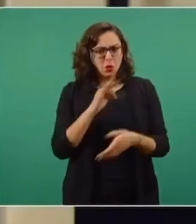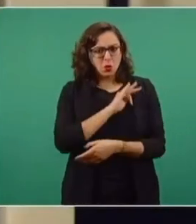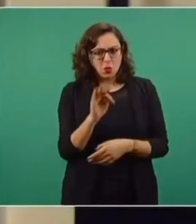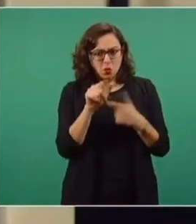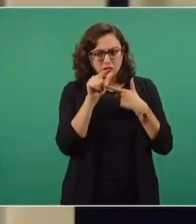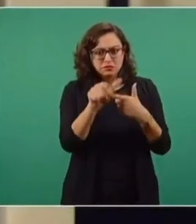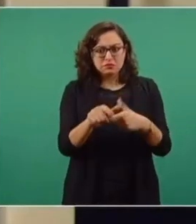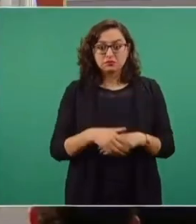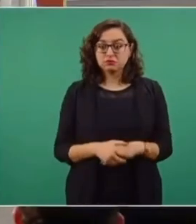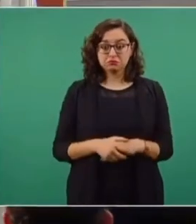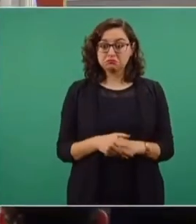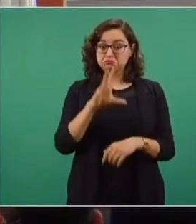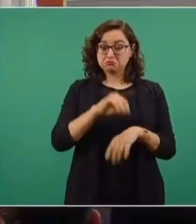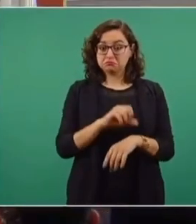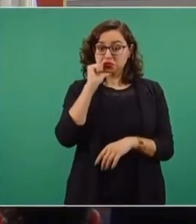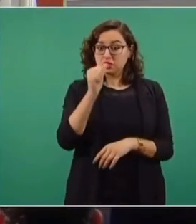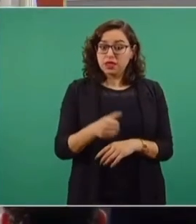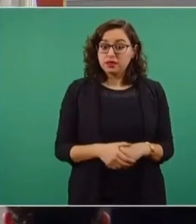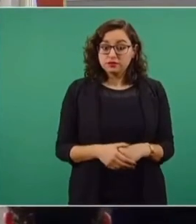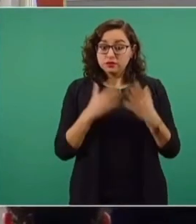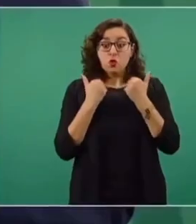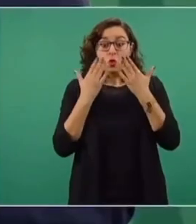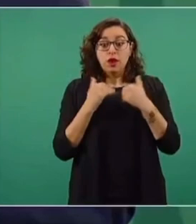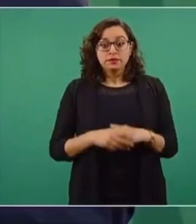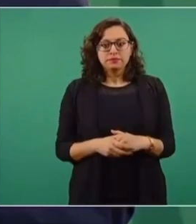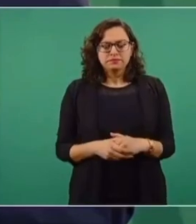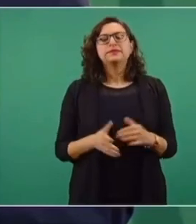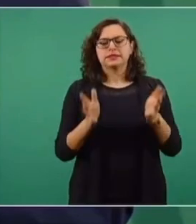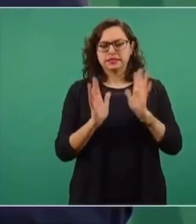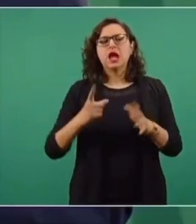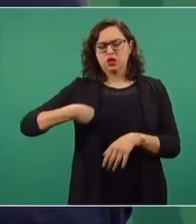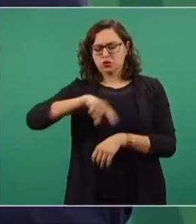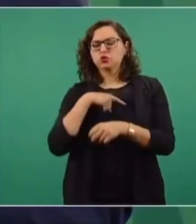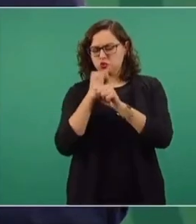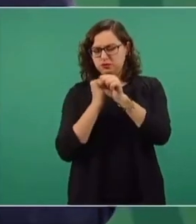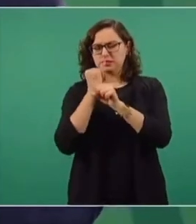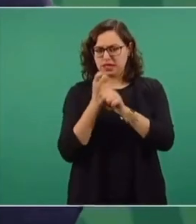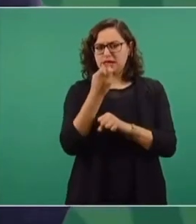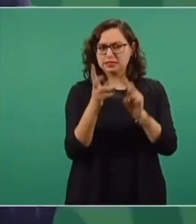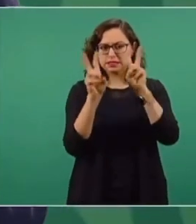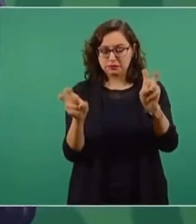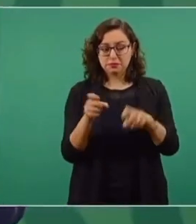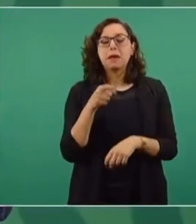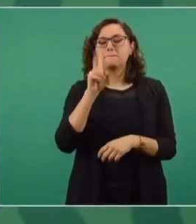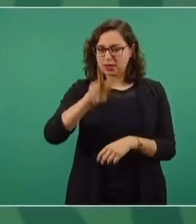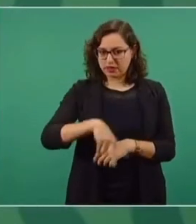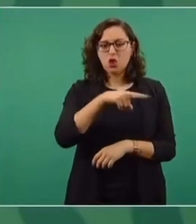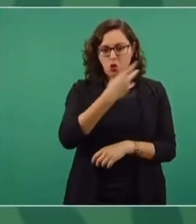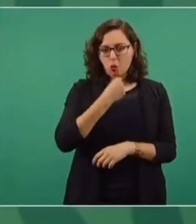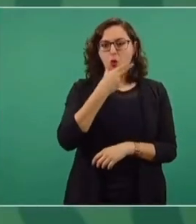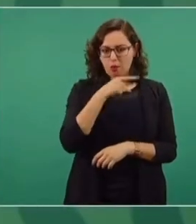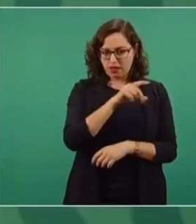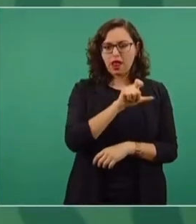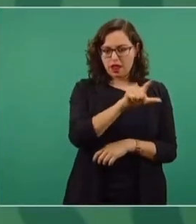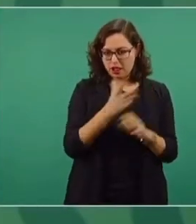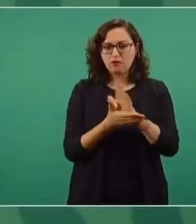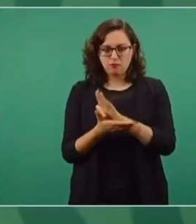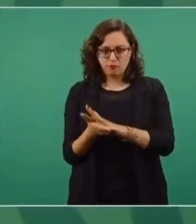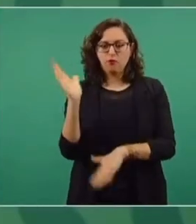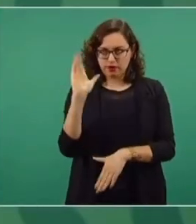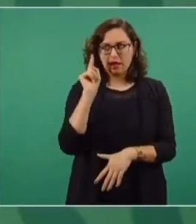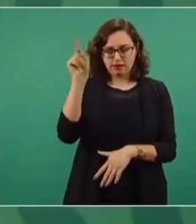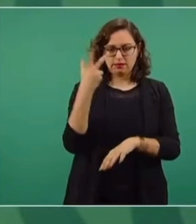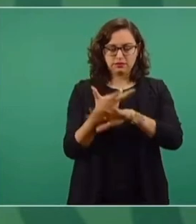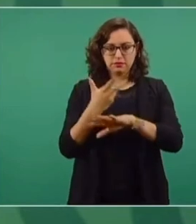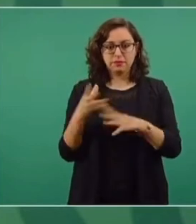esta administración. No se permite eso. En este caso ya se hizo una investigación, se comprobó que sí fue a Miami,